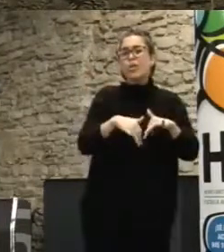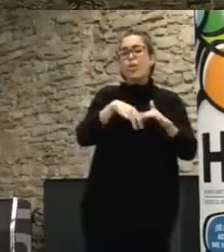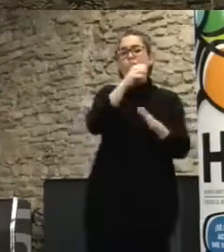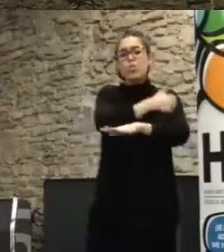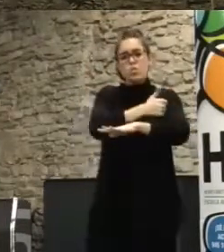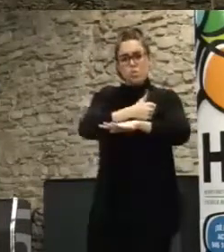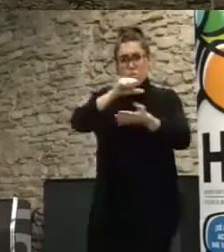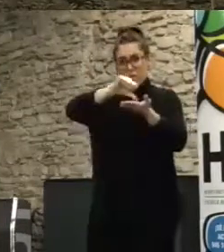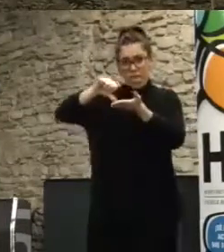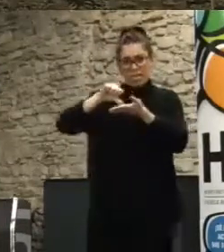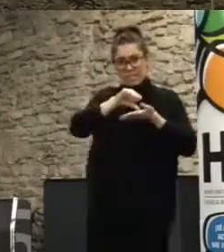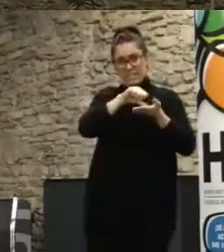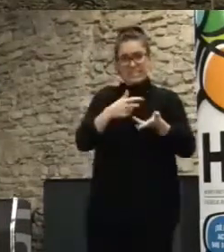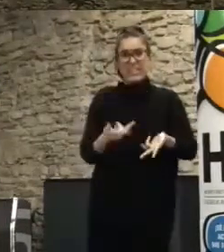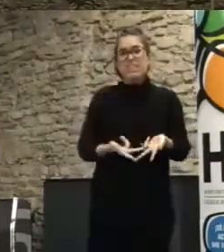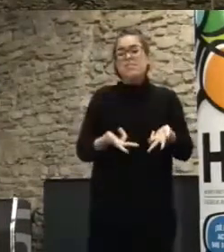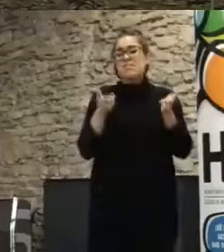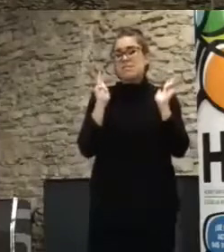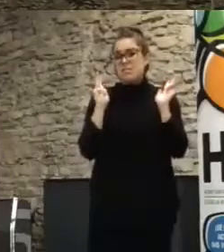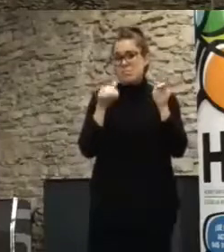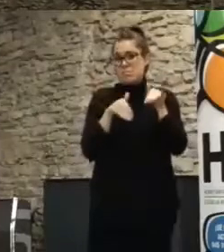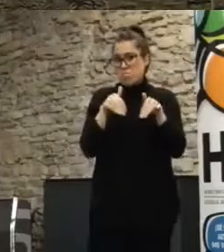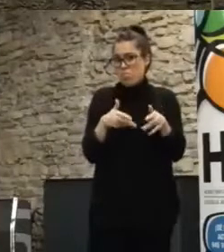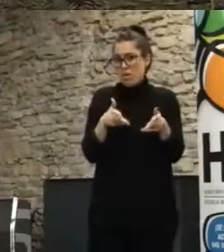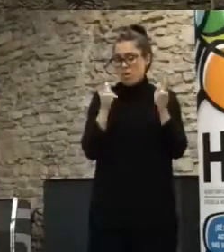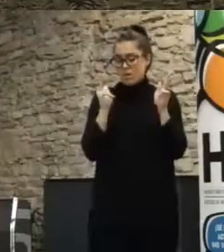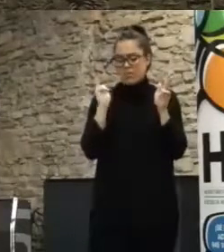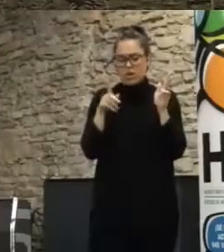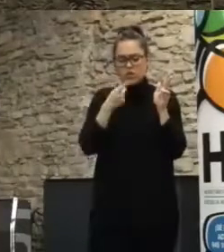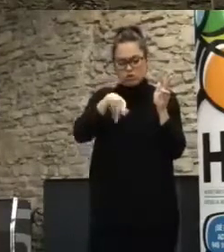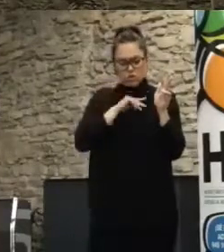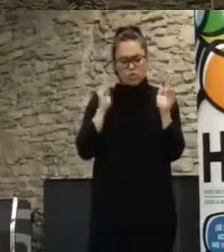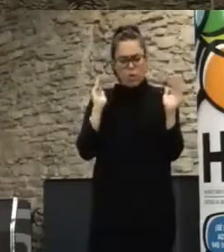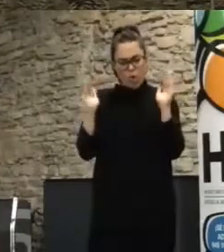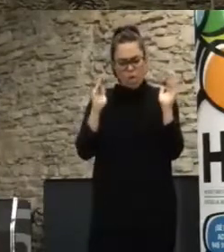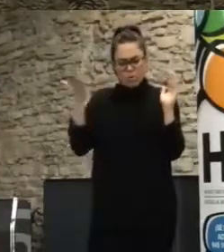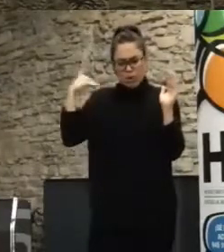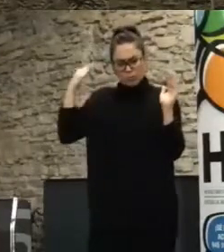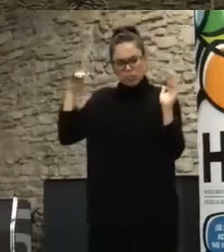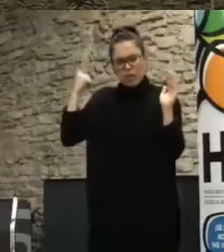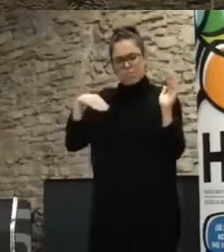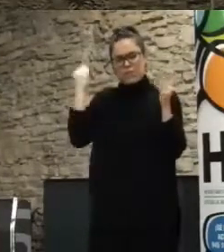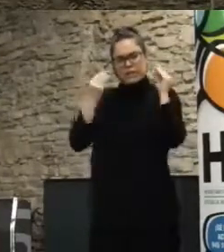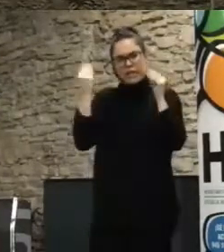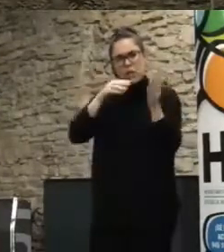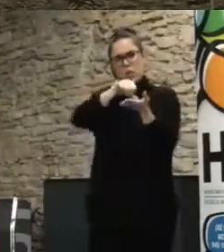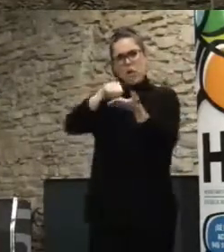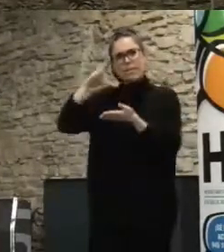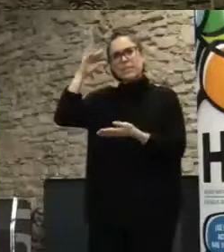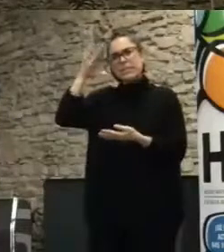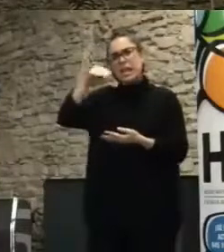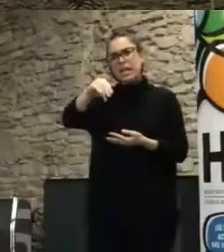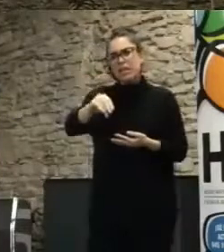pensando en un nuevo paradigma, ¿no? Llevamos una década hablando de las ciudades inteligentes, que en el fondo era un invento de IBM y de las grandes